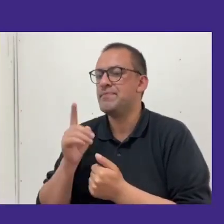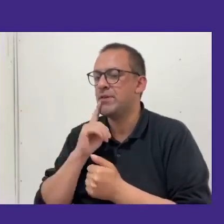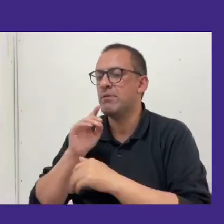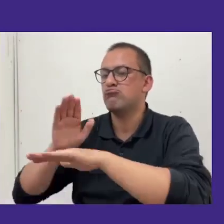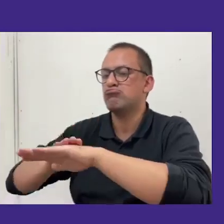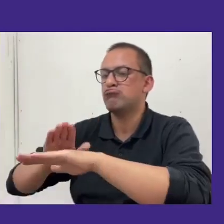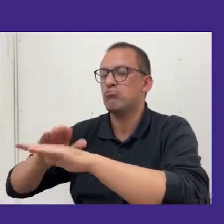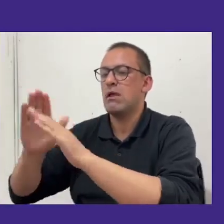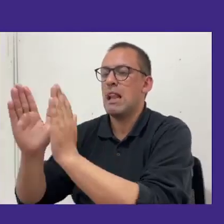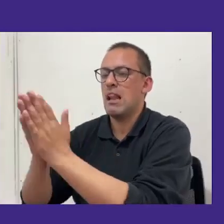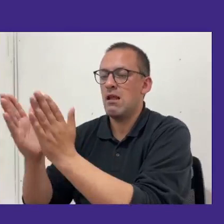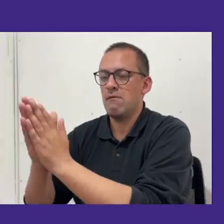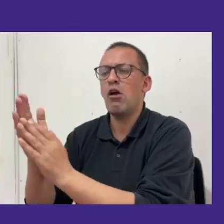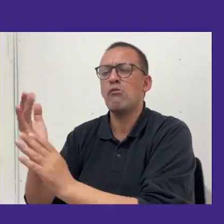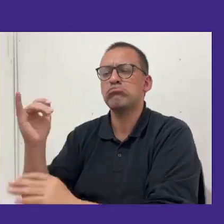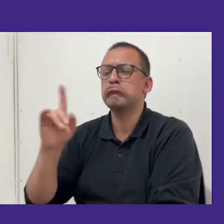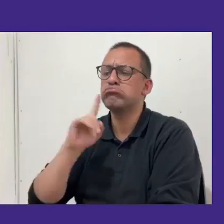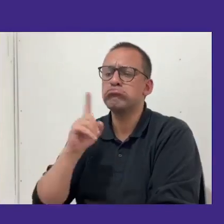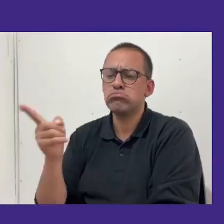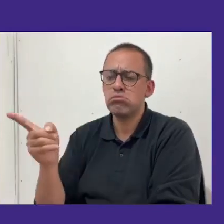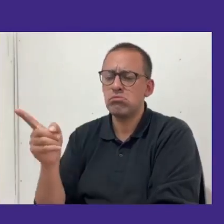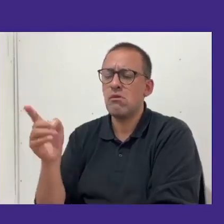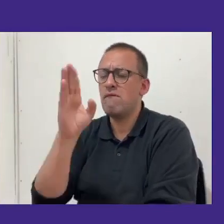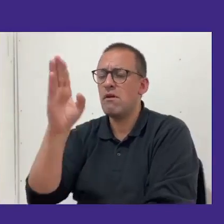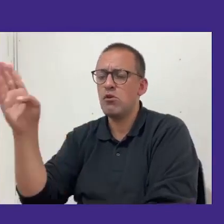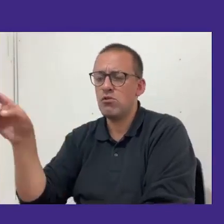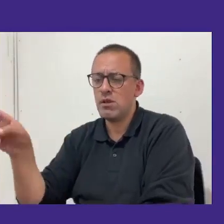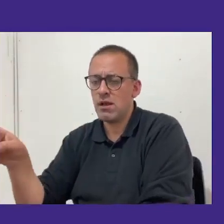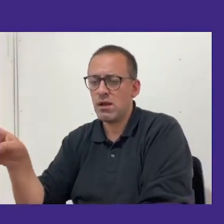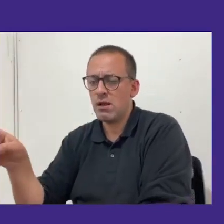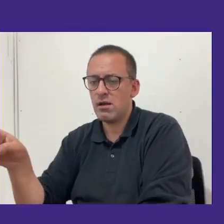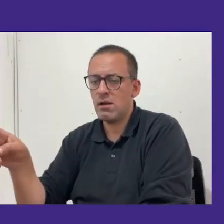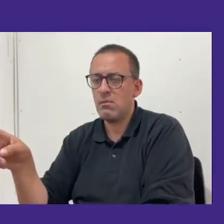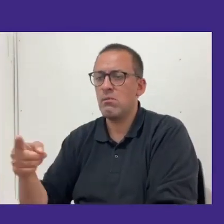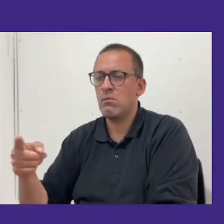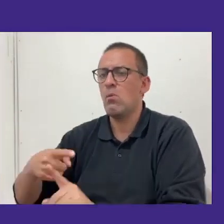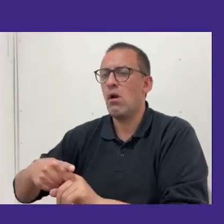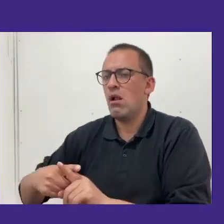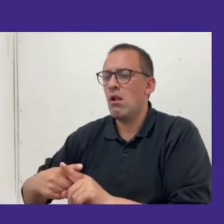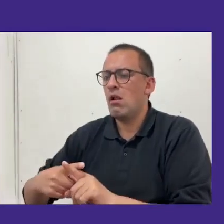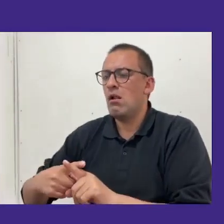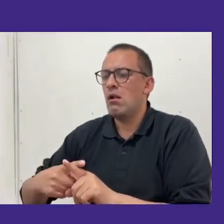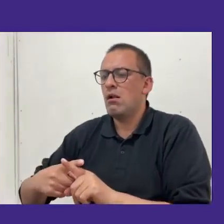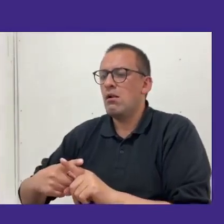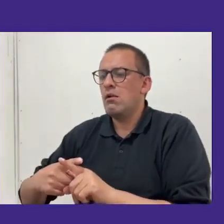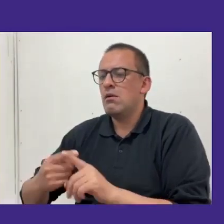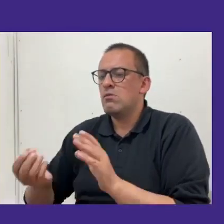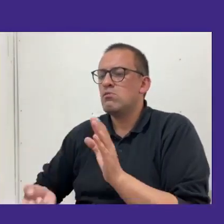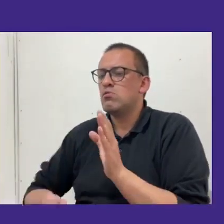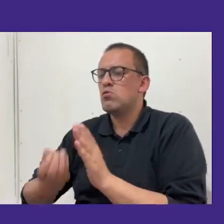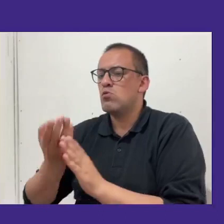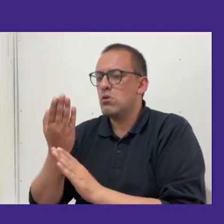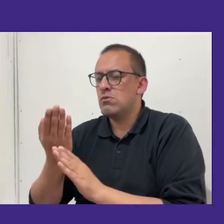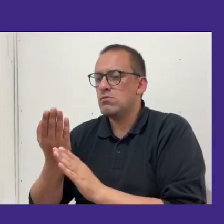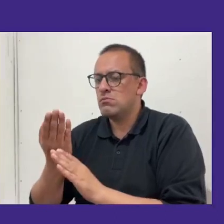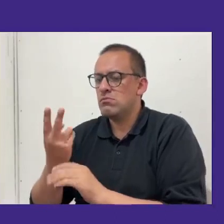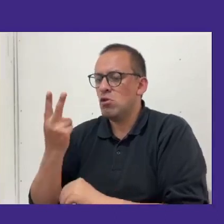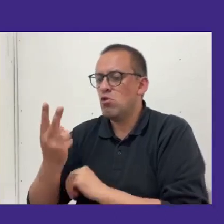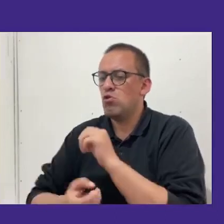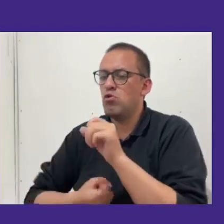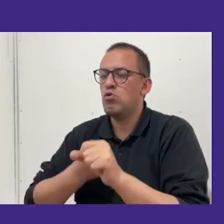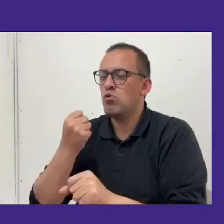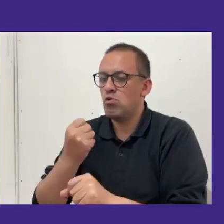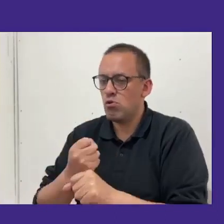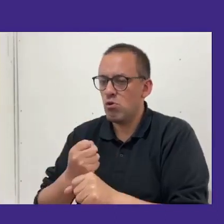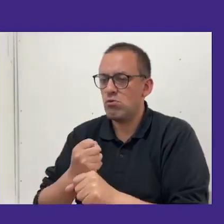préstamo de libros que siempre ha existido en nuestra universidad en bibliotecas, tal vez igual es importante tener el contenido actualizado tras dos años de